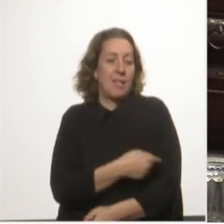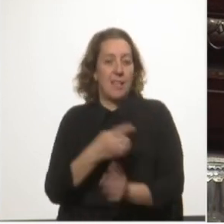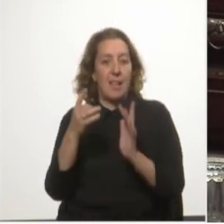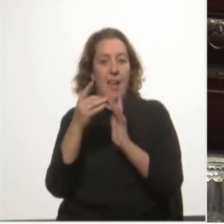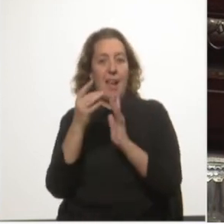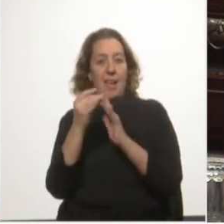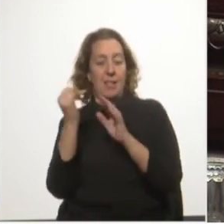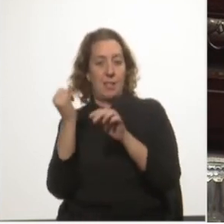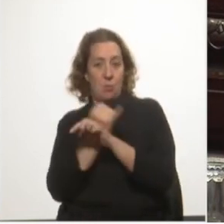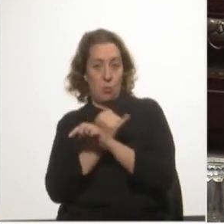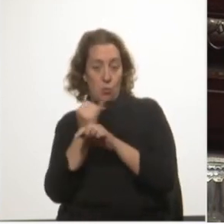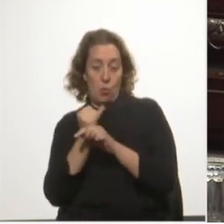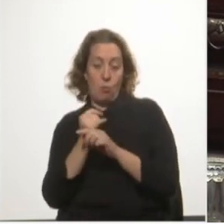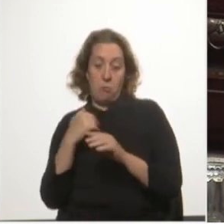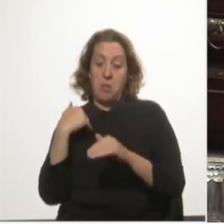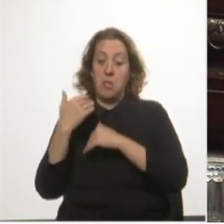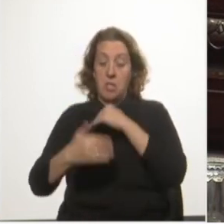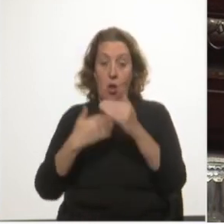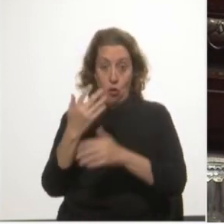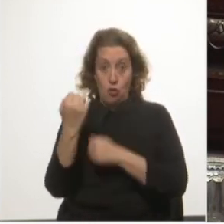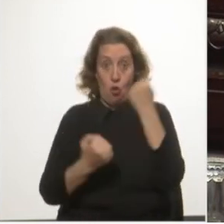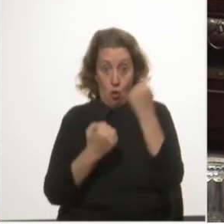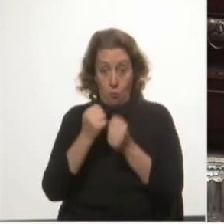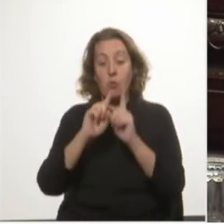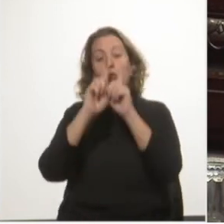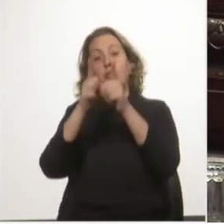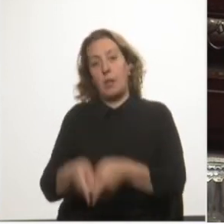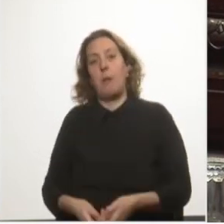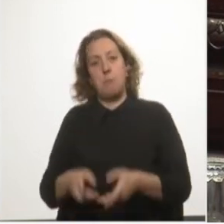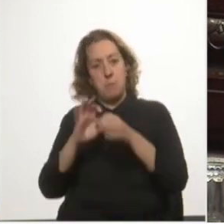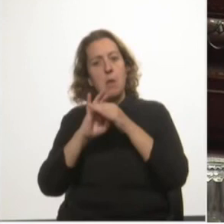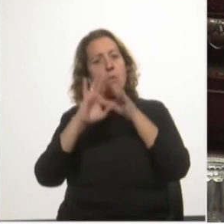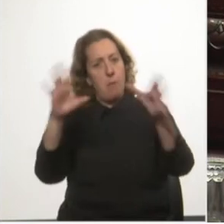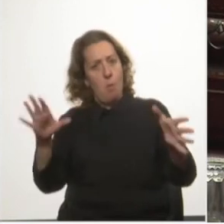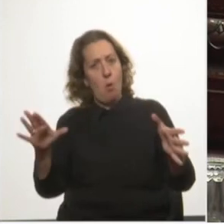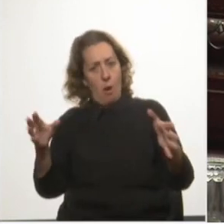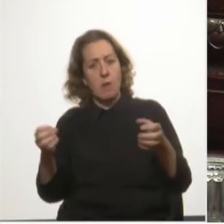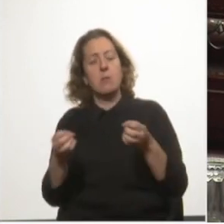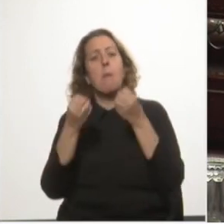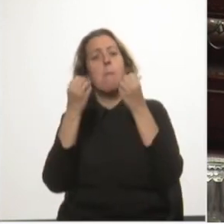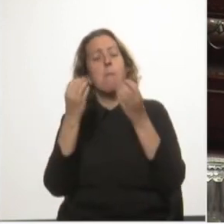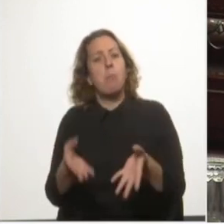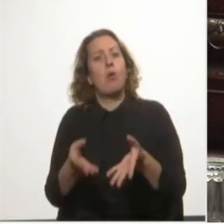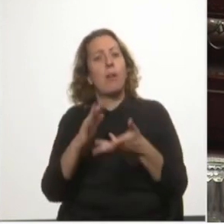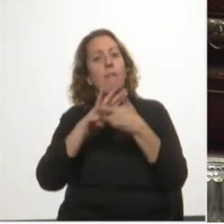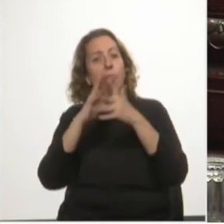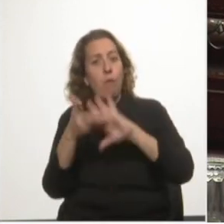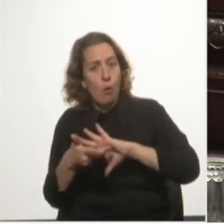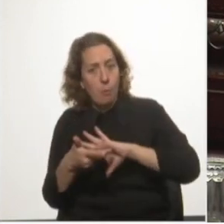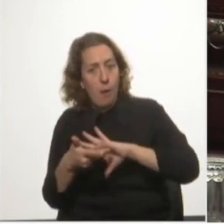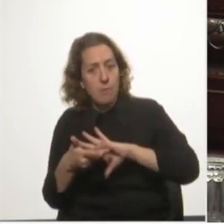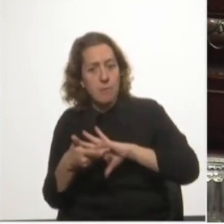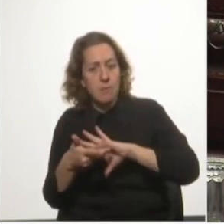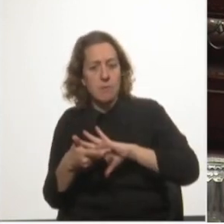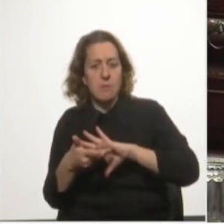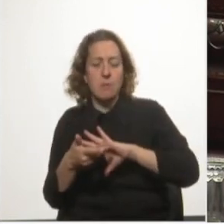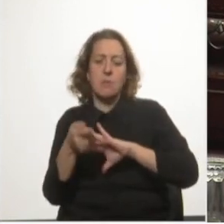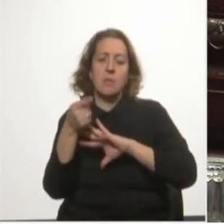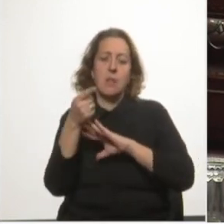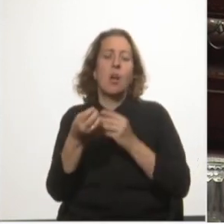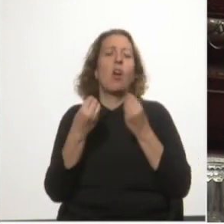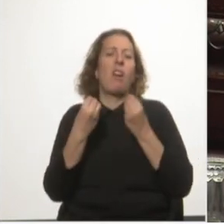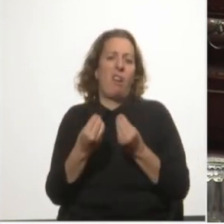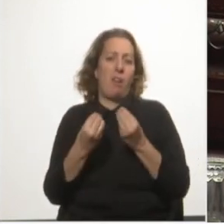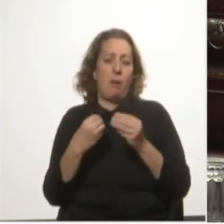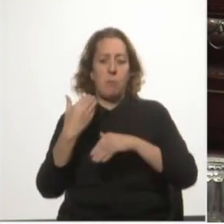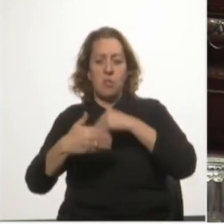sólo al desarrollo económico, sino a la propia democracia. Porque las formas son los procedimientos,